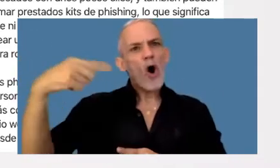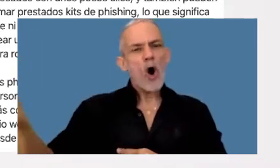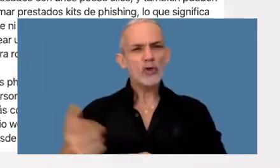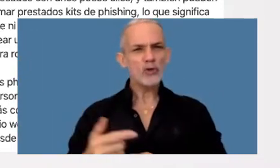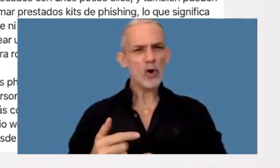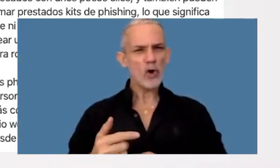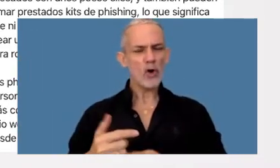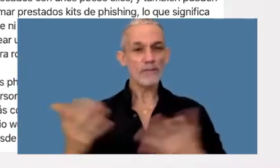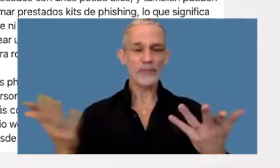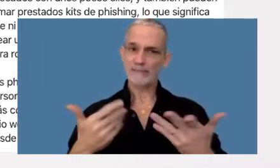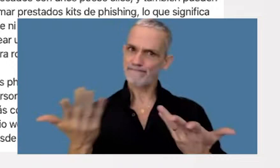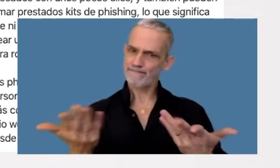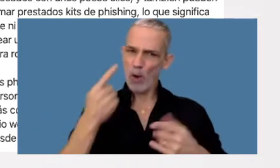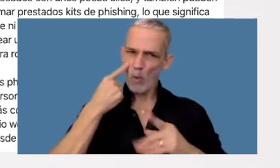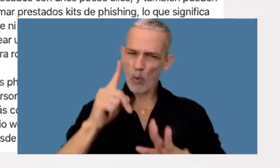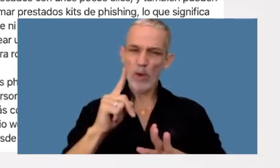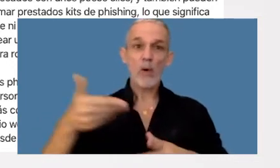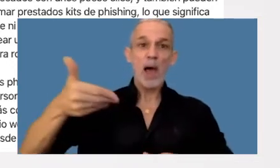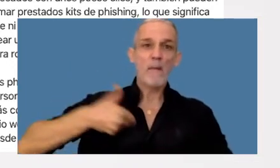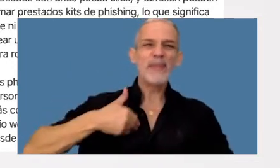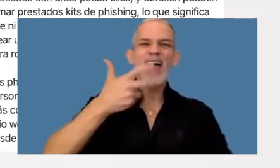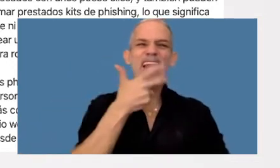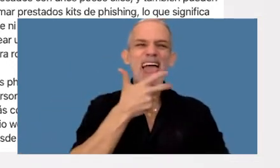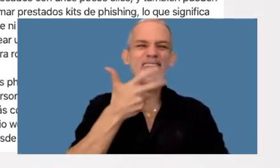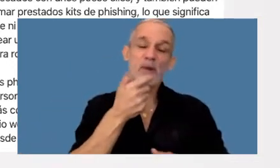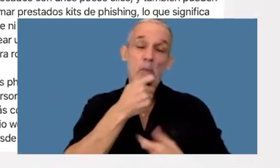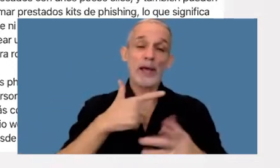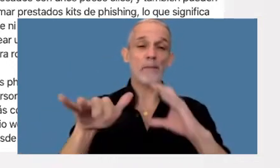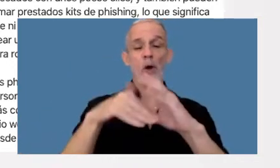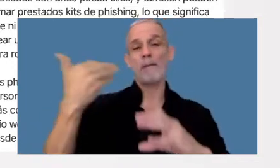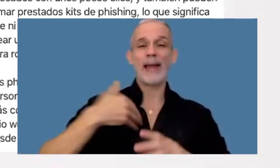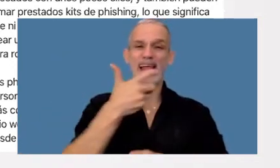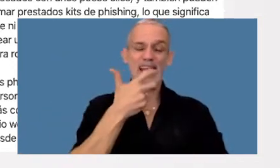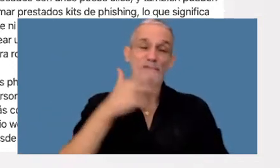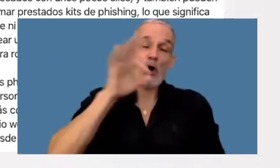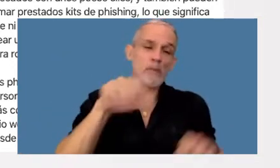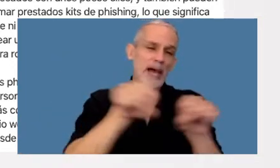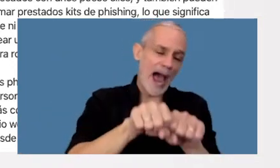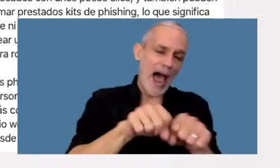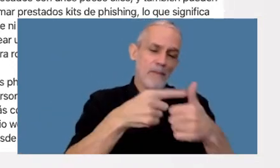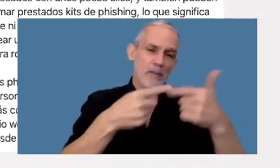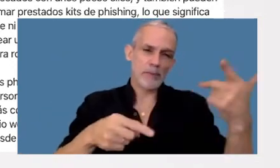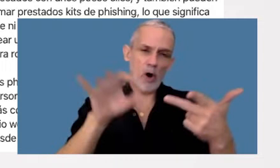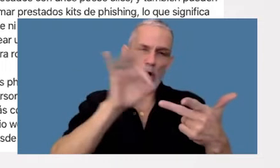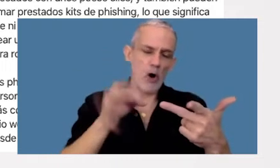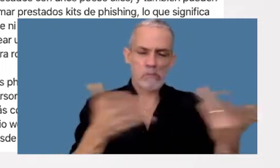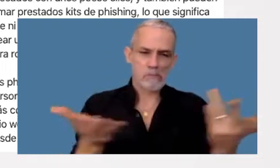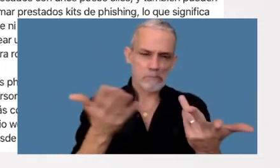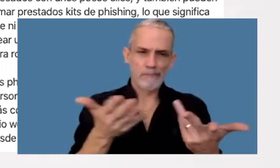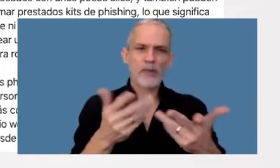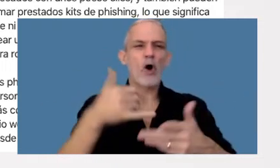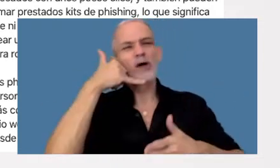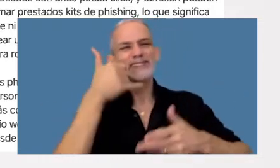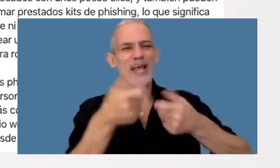tampoco presten atención a un pedido de Netflix puede ser también de un proveedor de servicios de internet o de